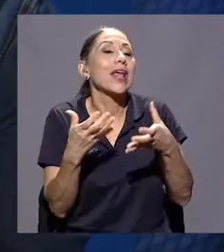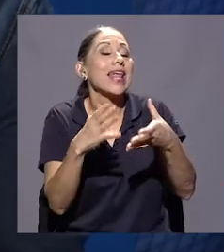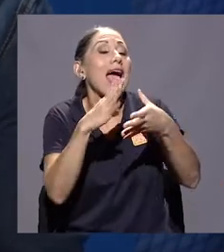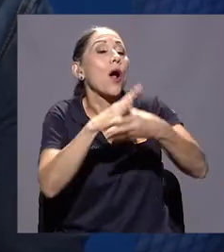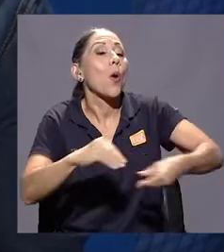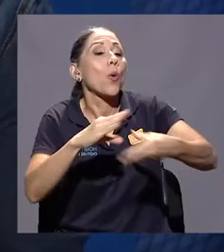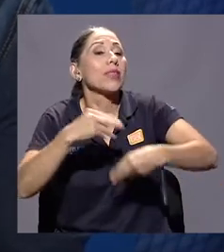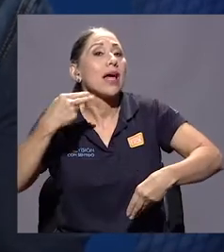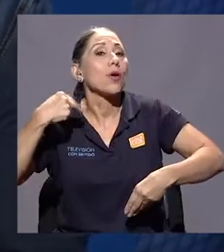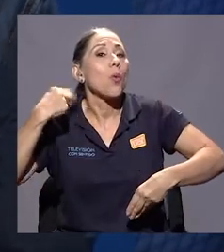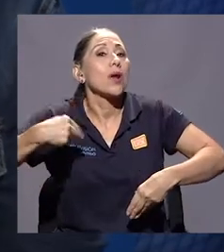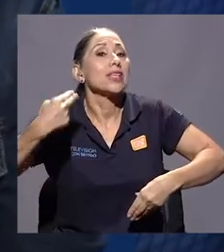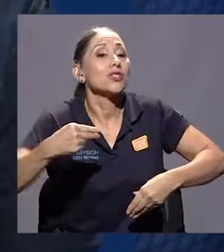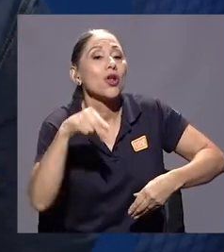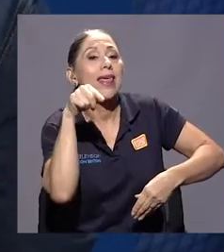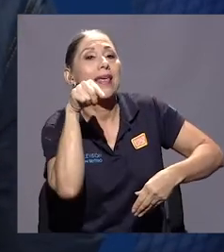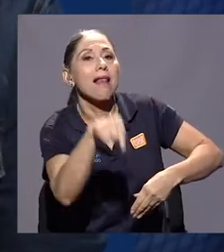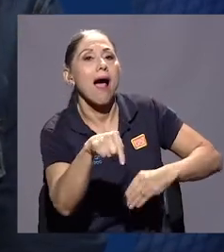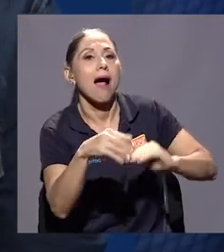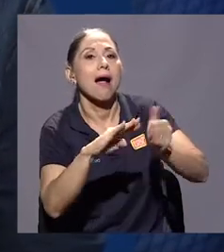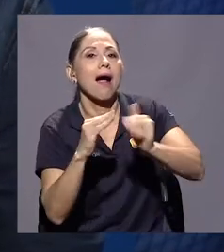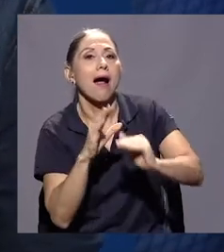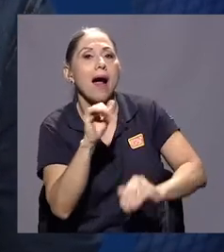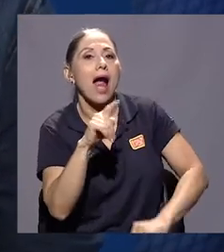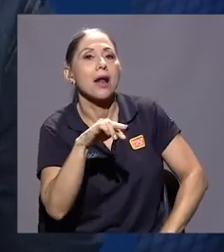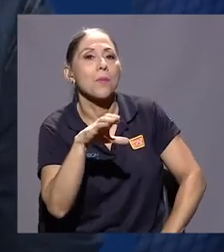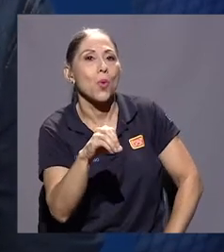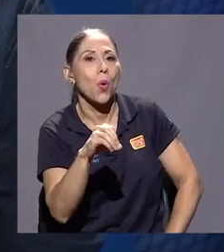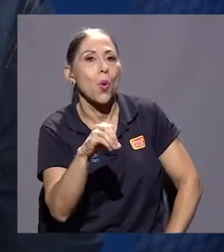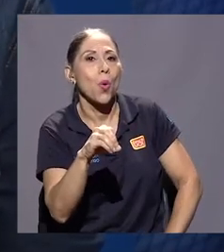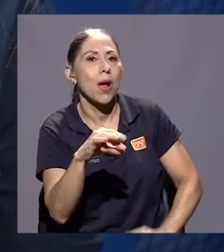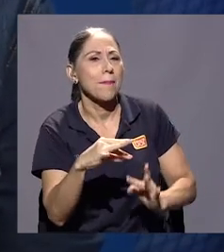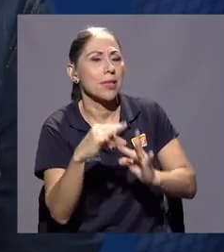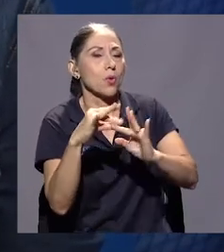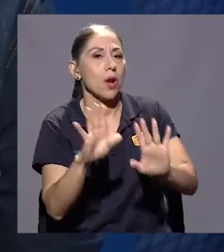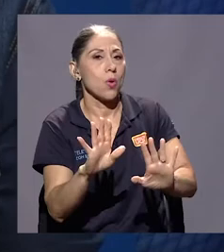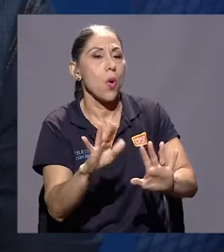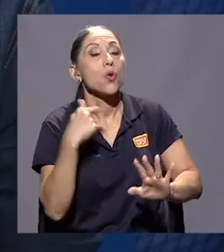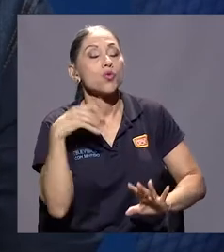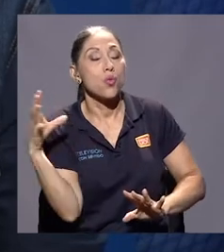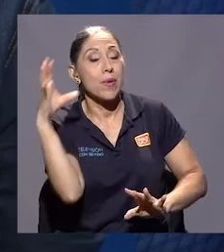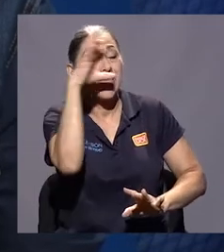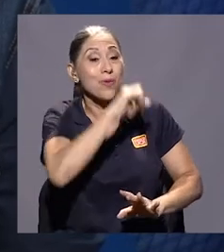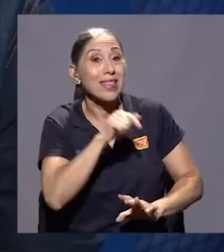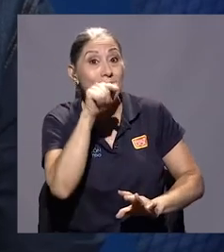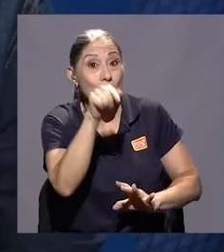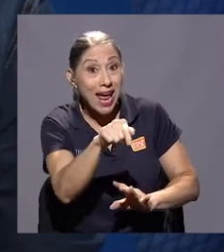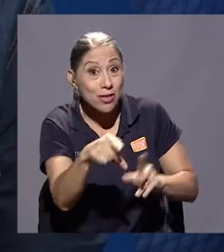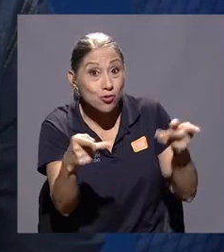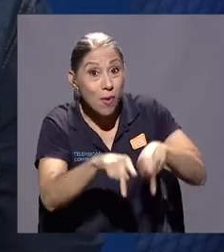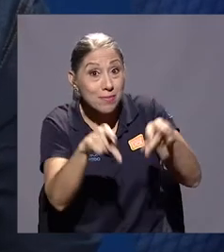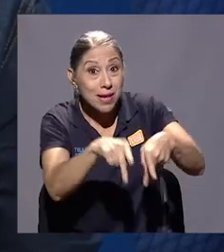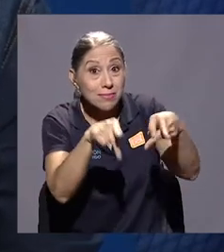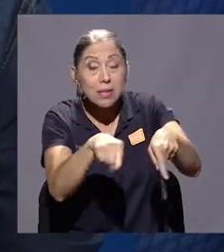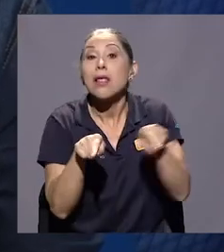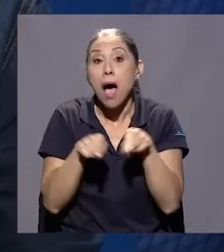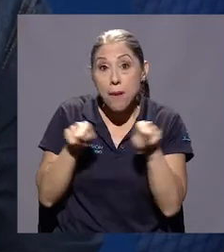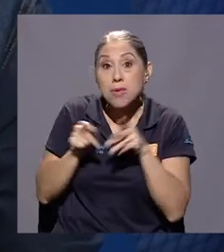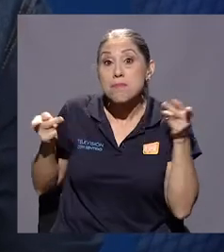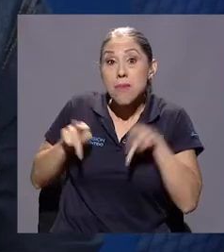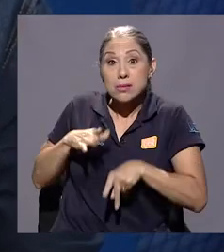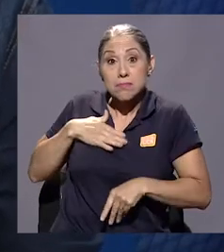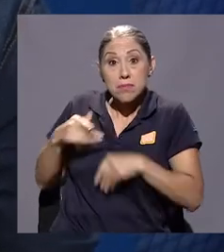Carpio en particular, porque yo me di cuenta que lo que le ocurría a estos chicos resonaba también en mi país y en muchos lugares de